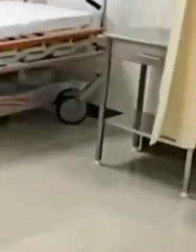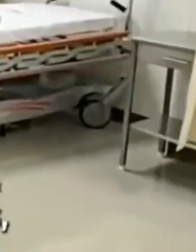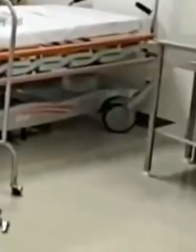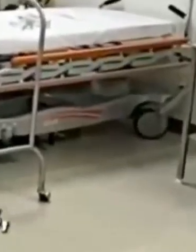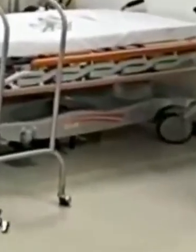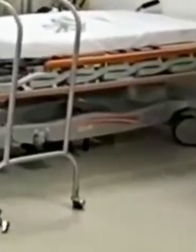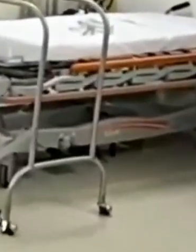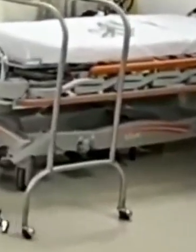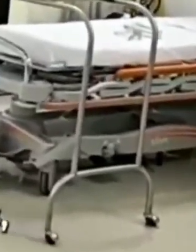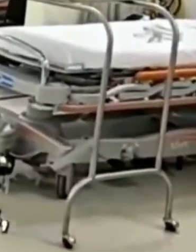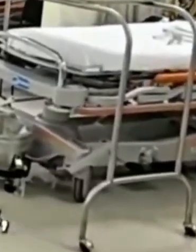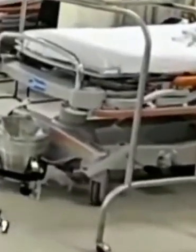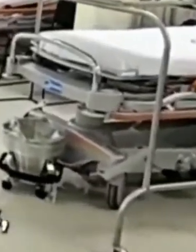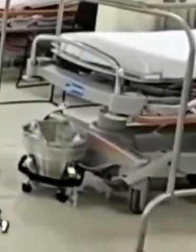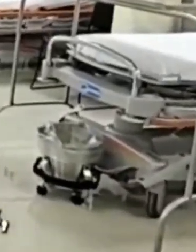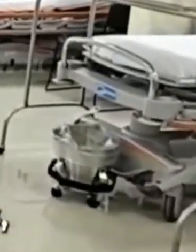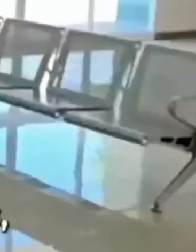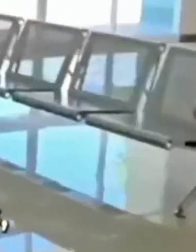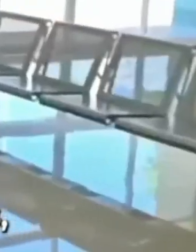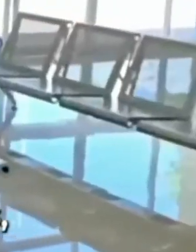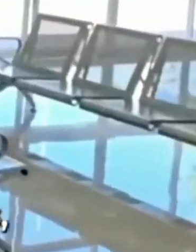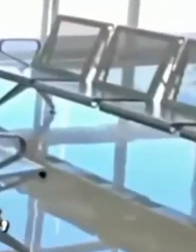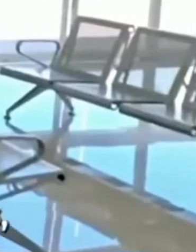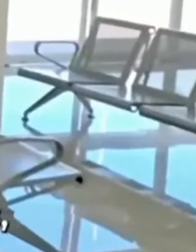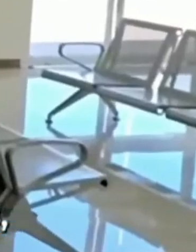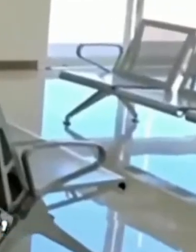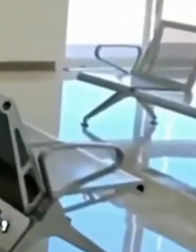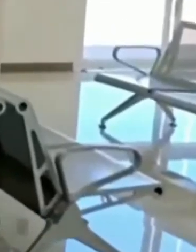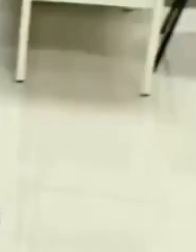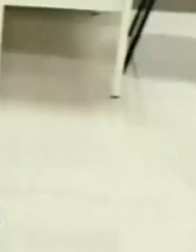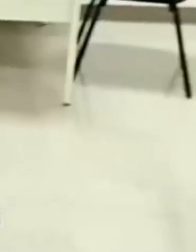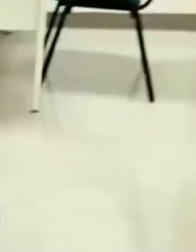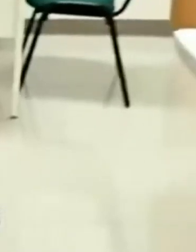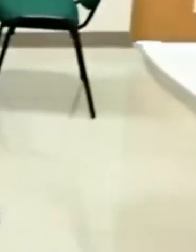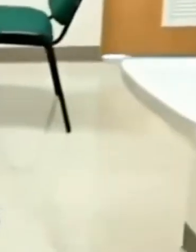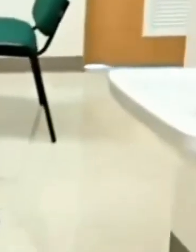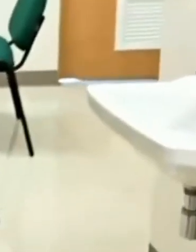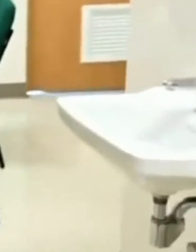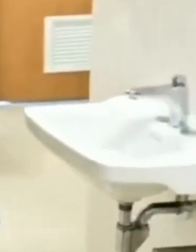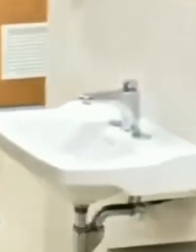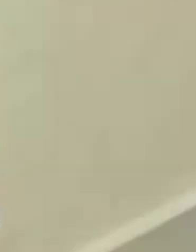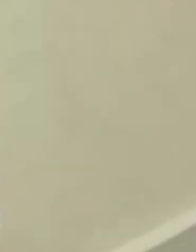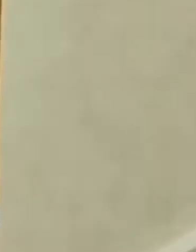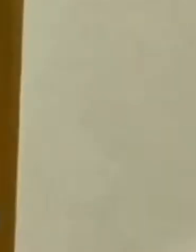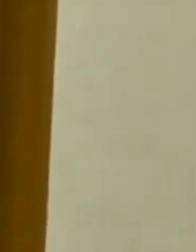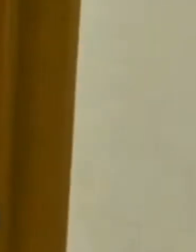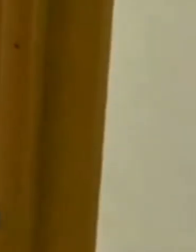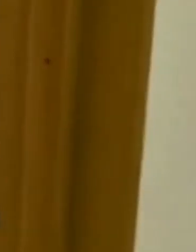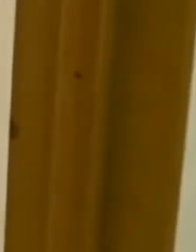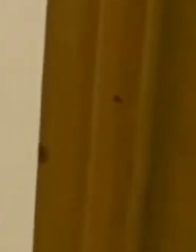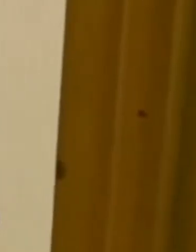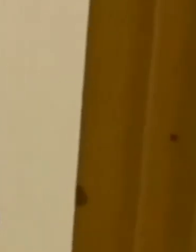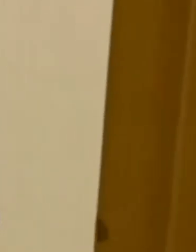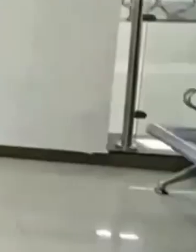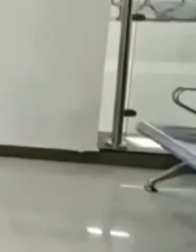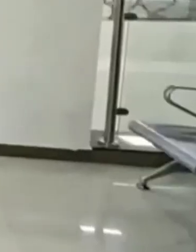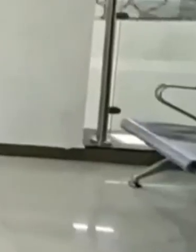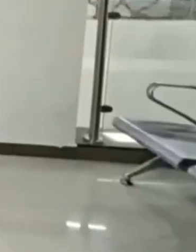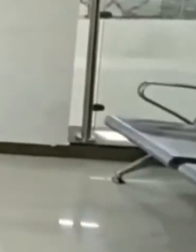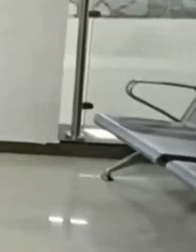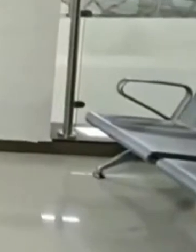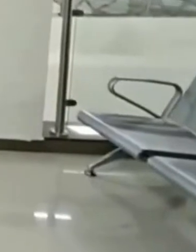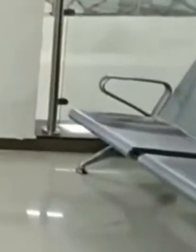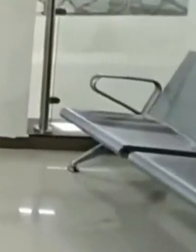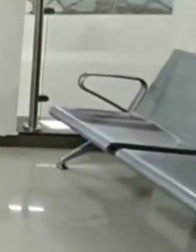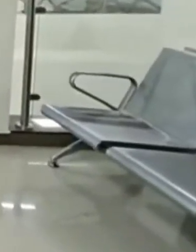Cuenta con 120 camas sensables, una unidad de consulta externa conformada por 39 consultorios y 4 anexos, además